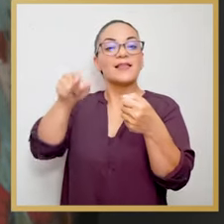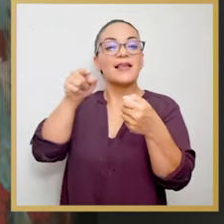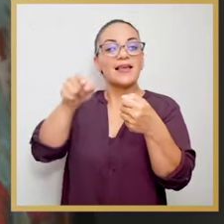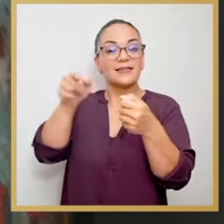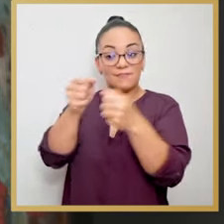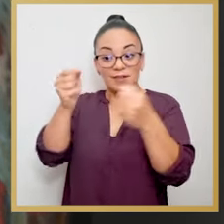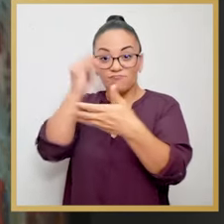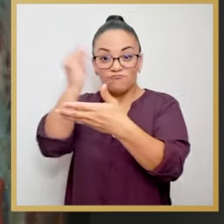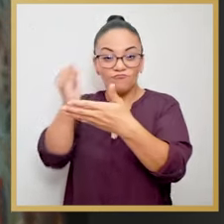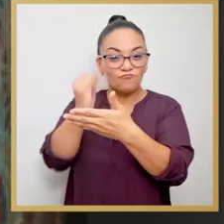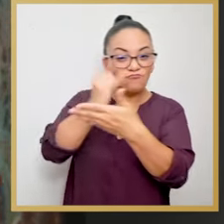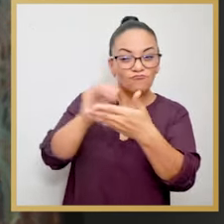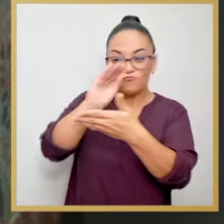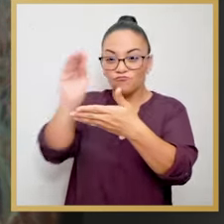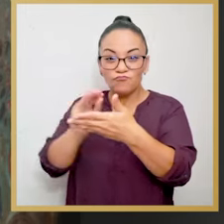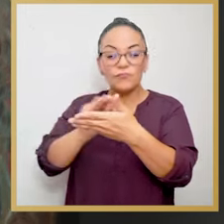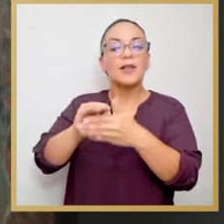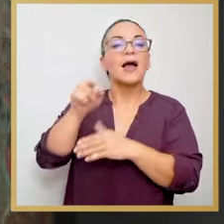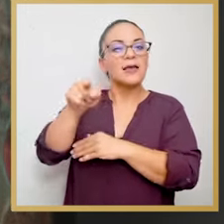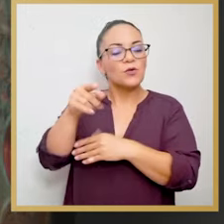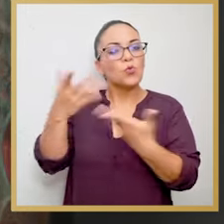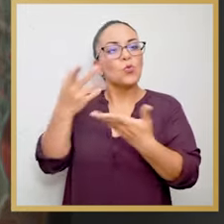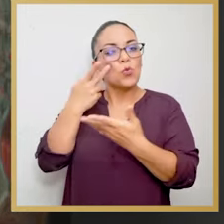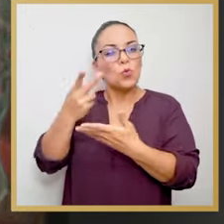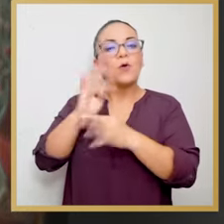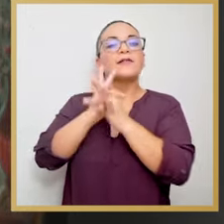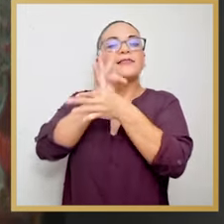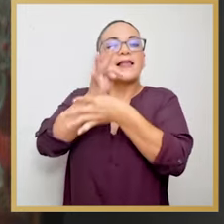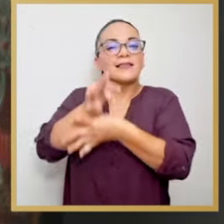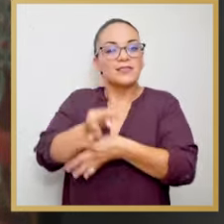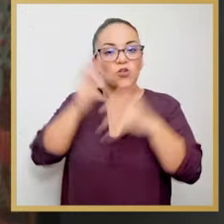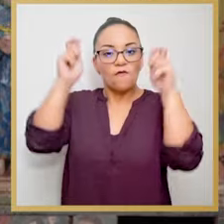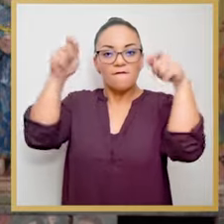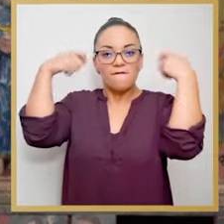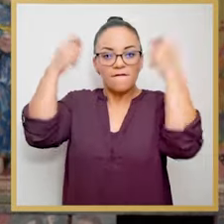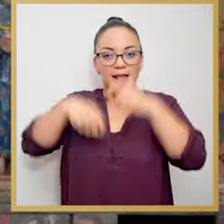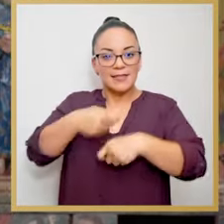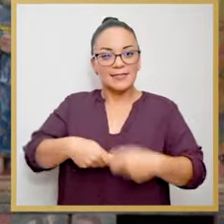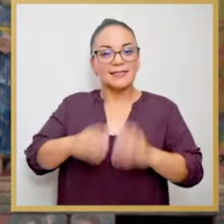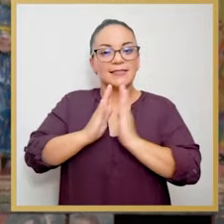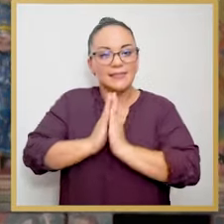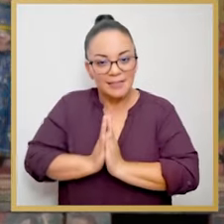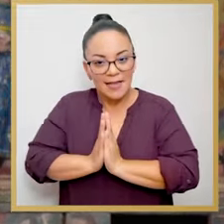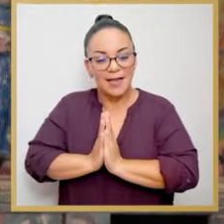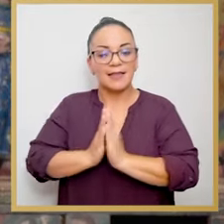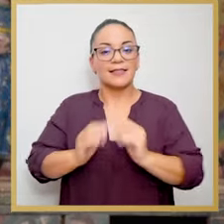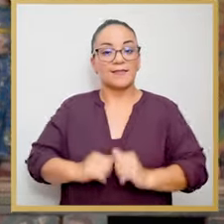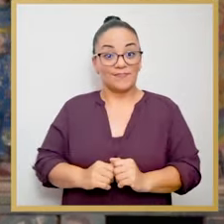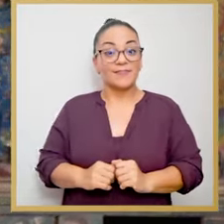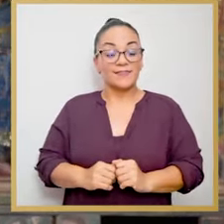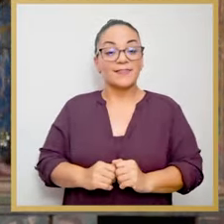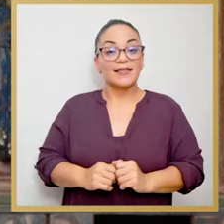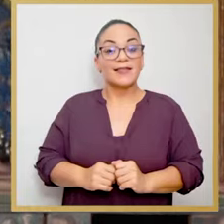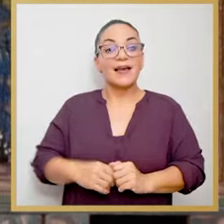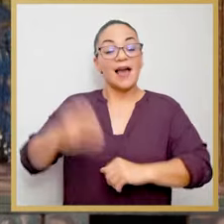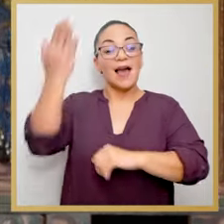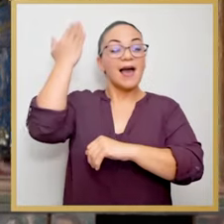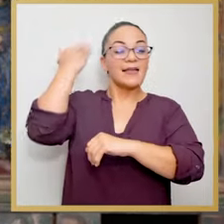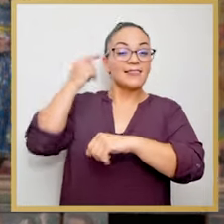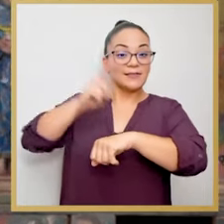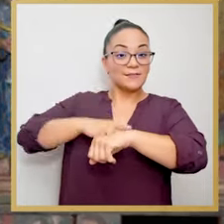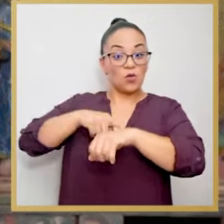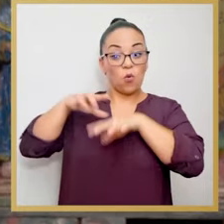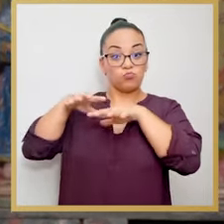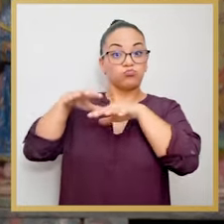en su iconografía denota esa tradición franciscana. Hay que recordar que lo que fue el periodo colonial